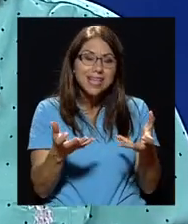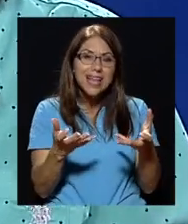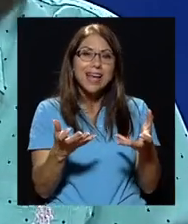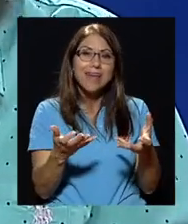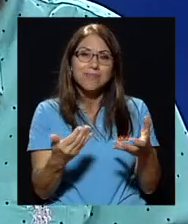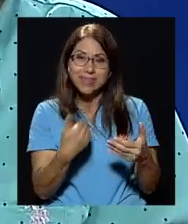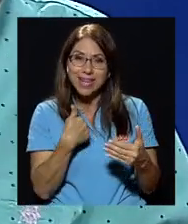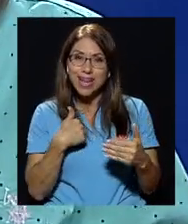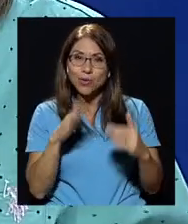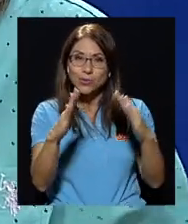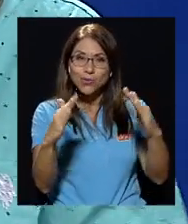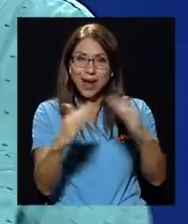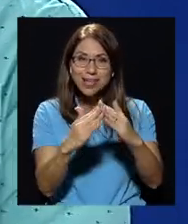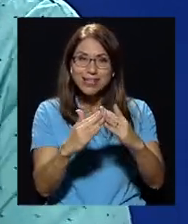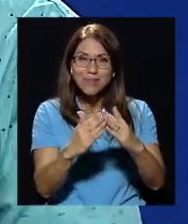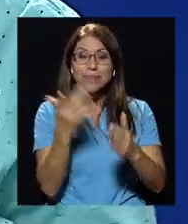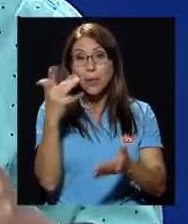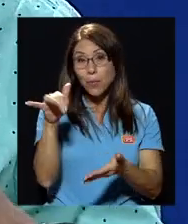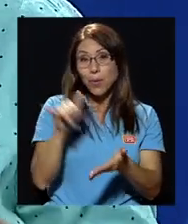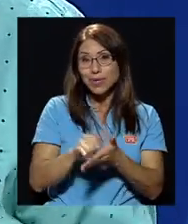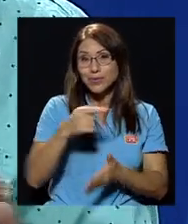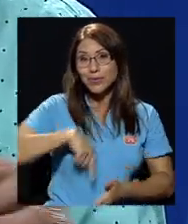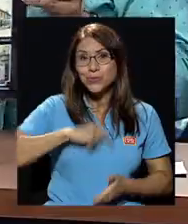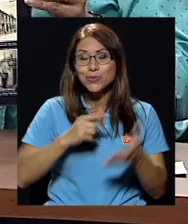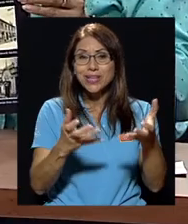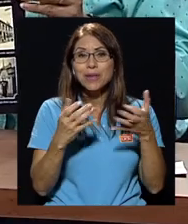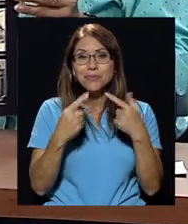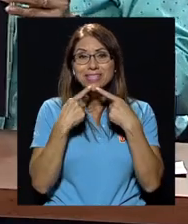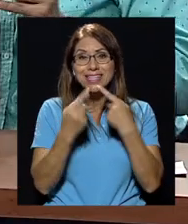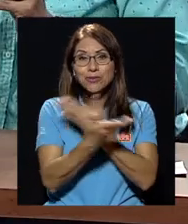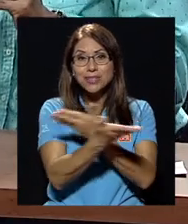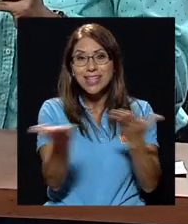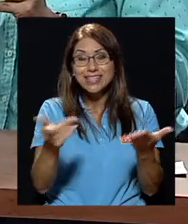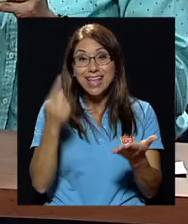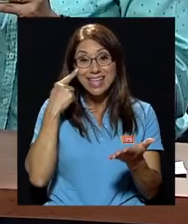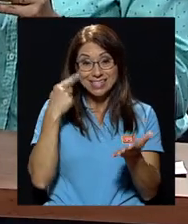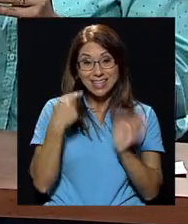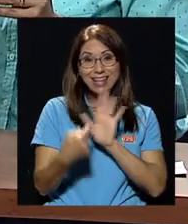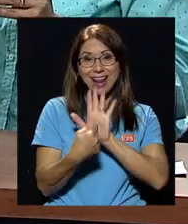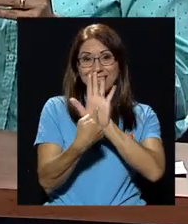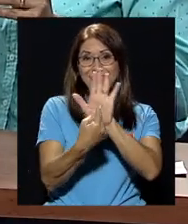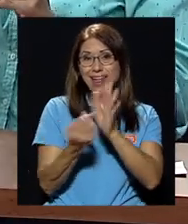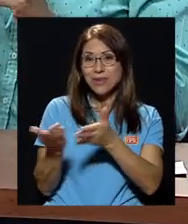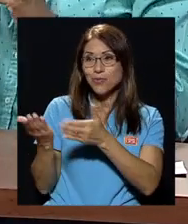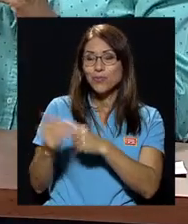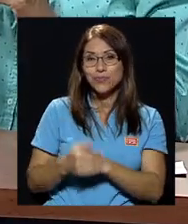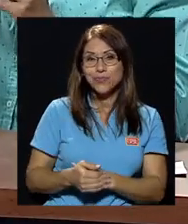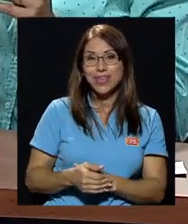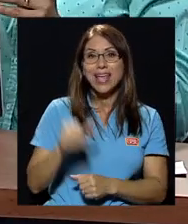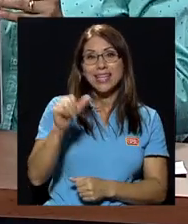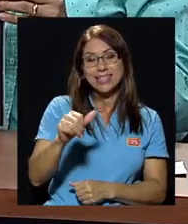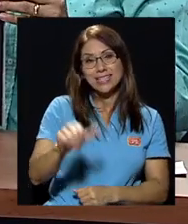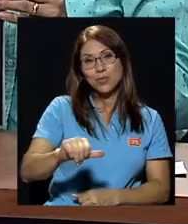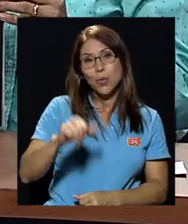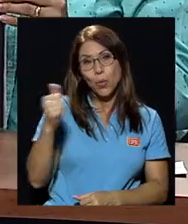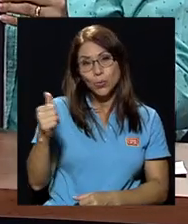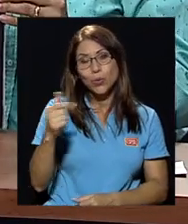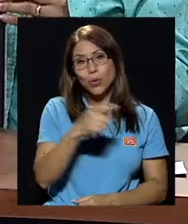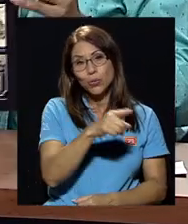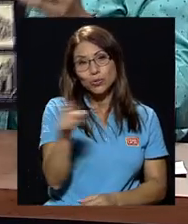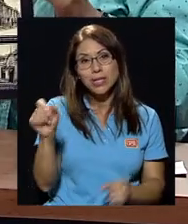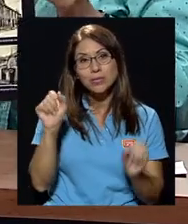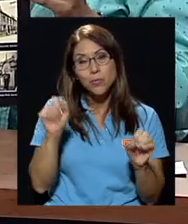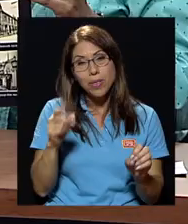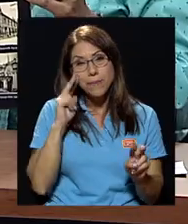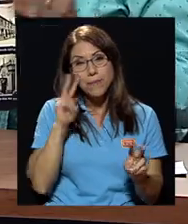casa, y precisamente por eso les queremos decir que, bueno, este calendario, esta es otra de las escenas que ustedes pueden encontrar en él,